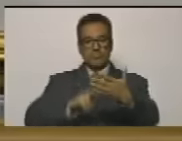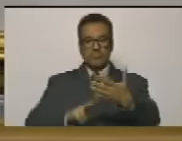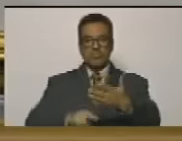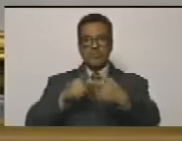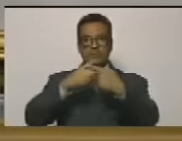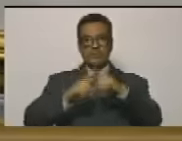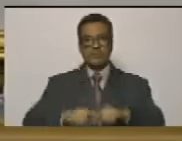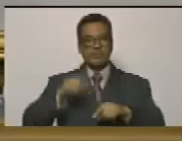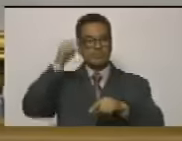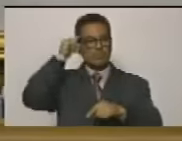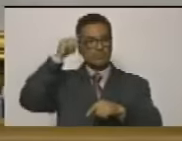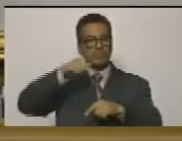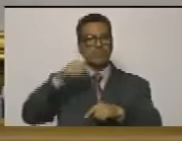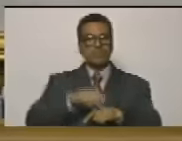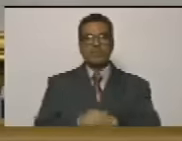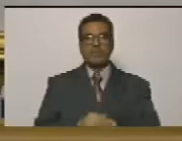la cuenta.